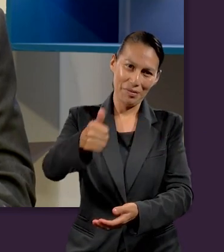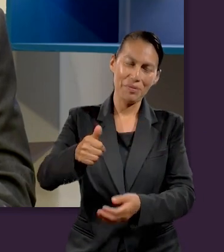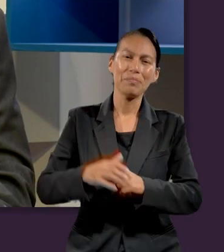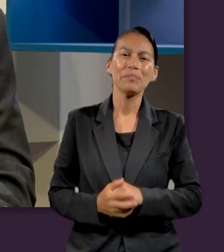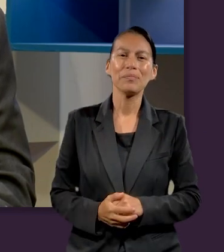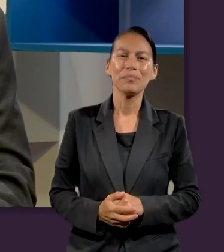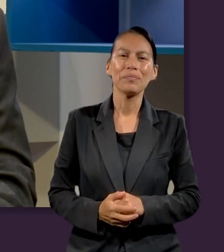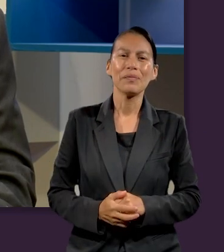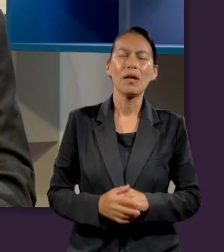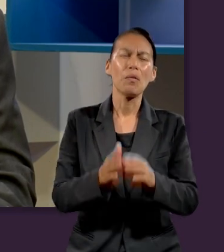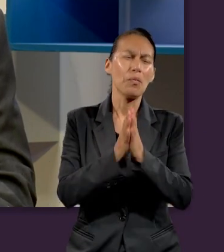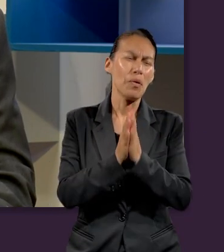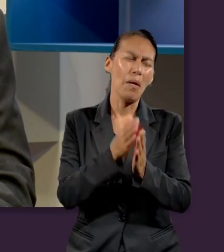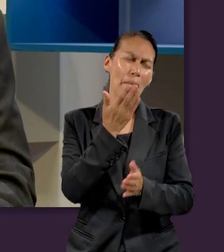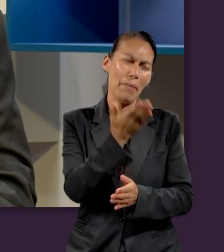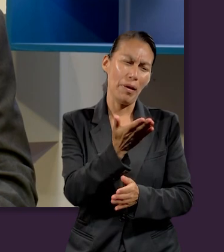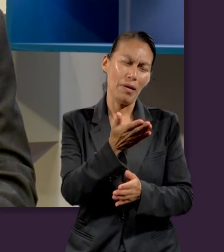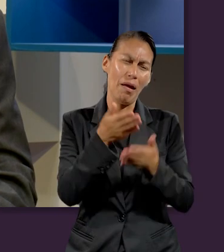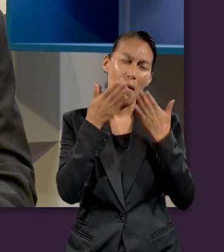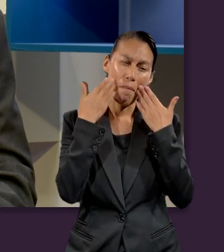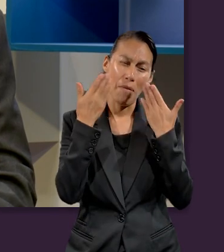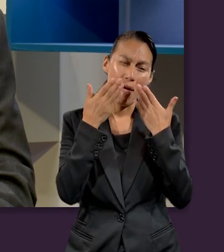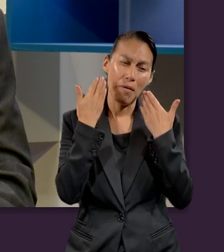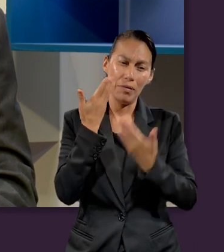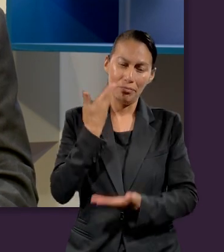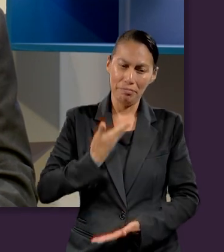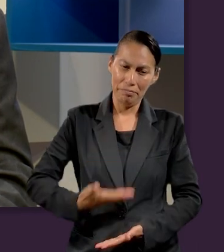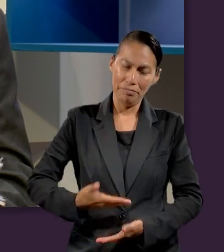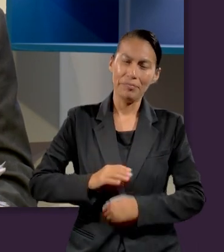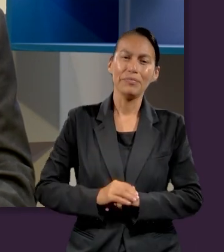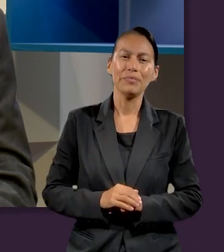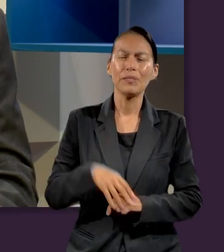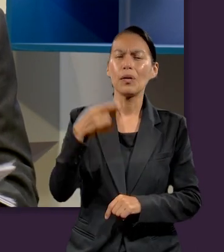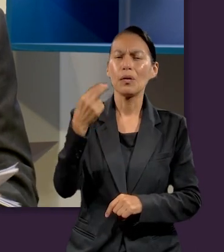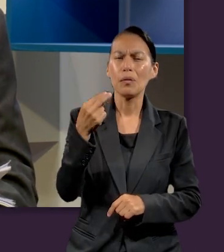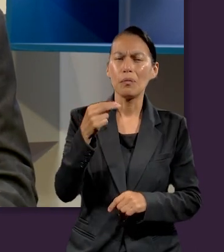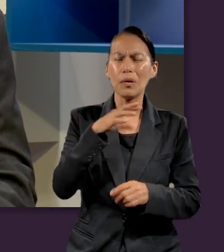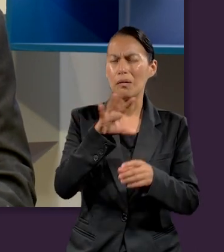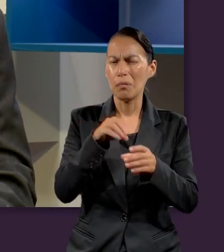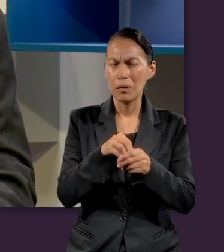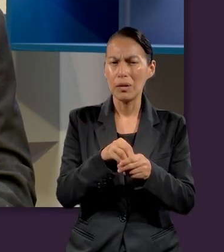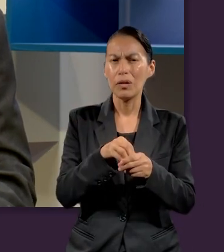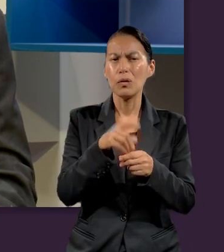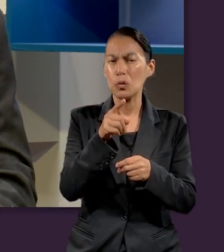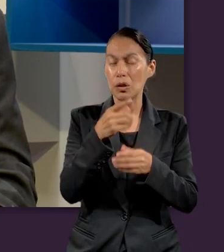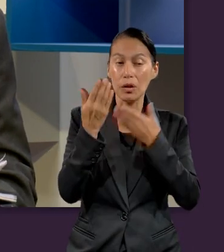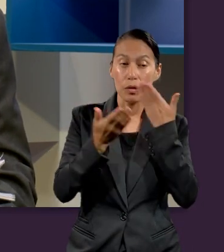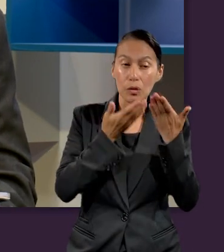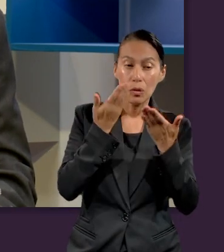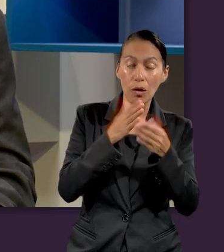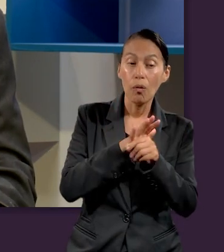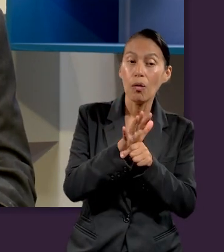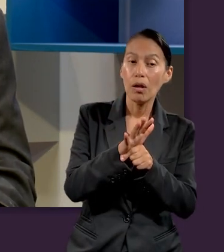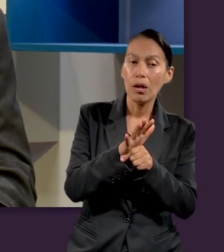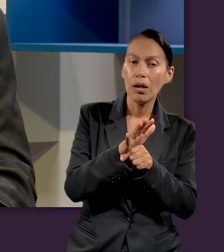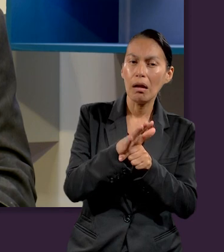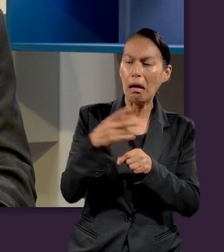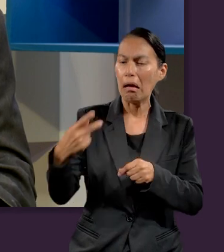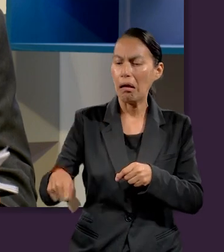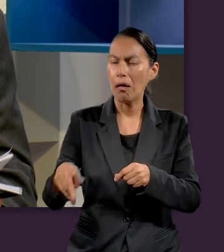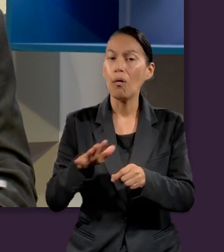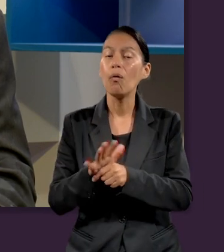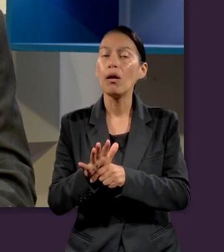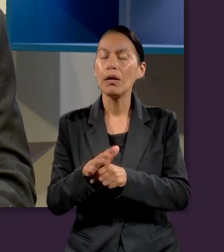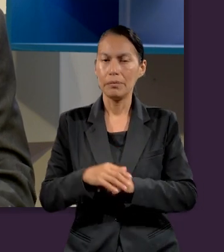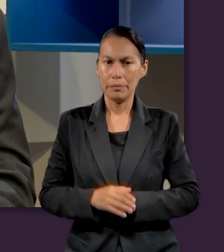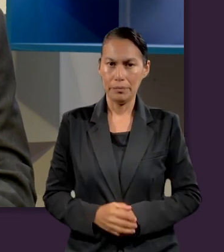de ellas. Les voy a pedir sean tan amables en decirnos su nombre completo, qué estudian y de